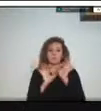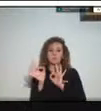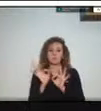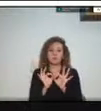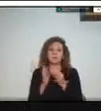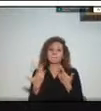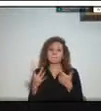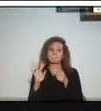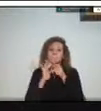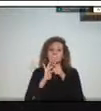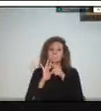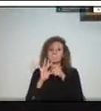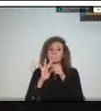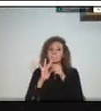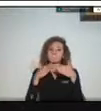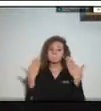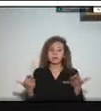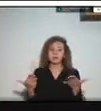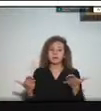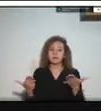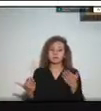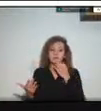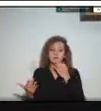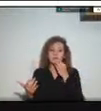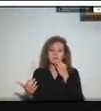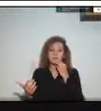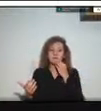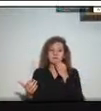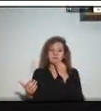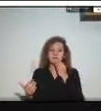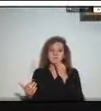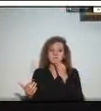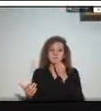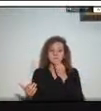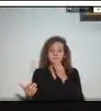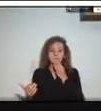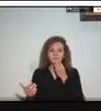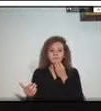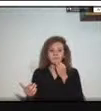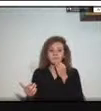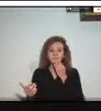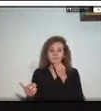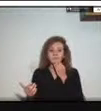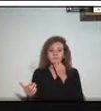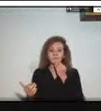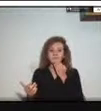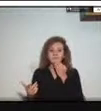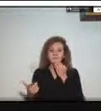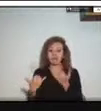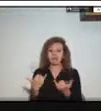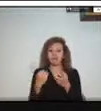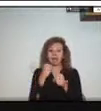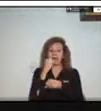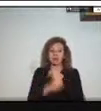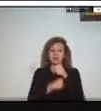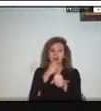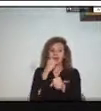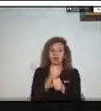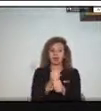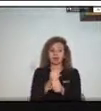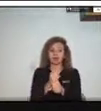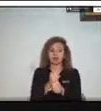y para este año se tenía